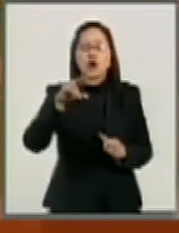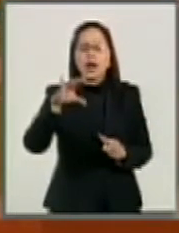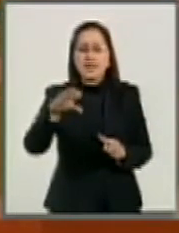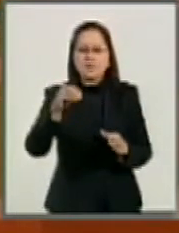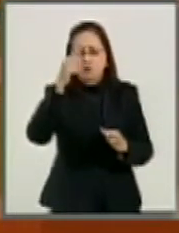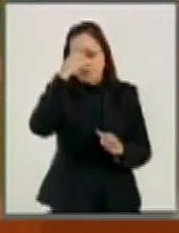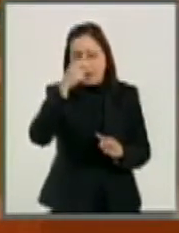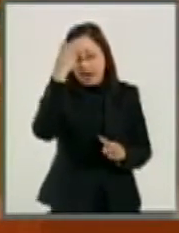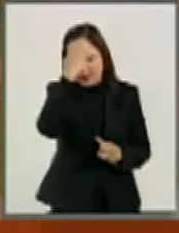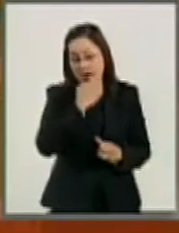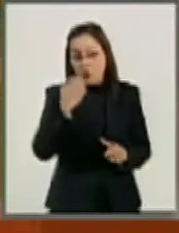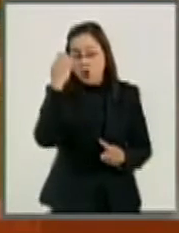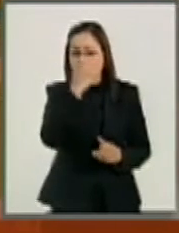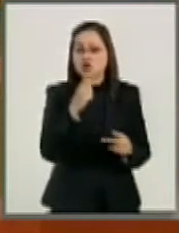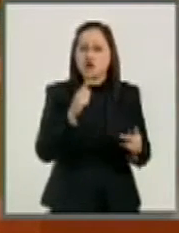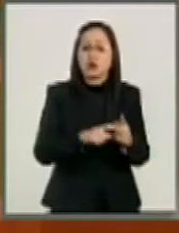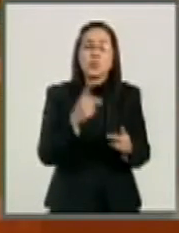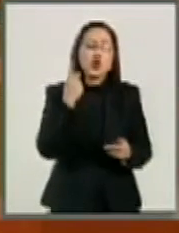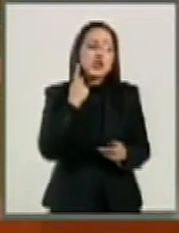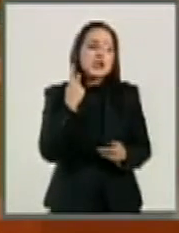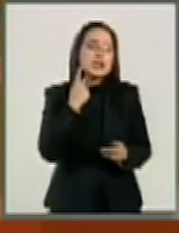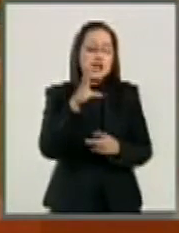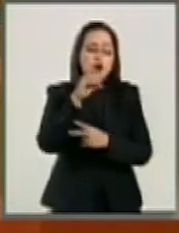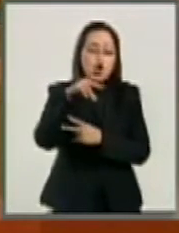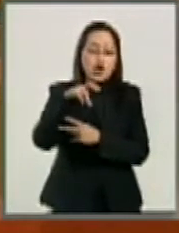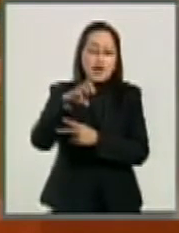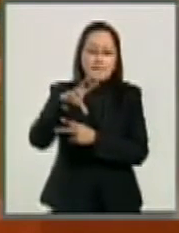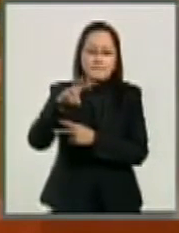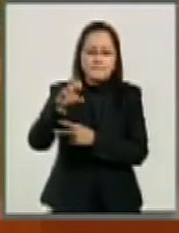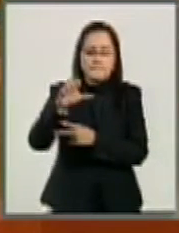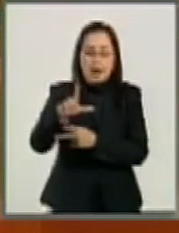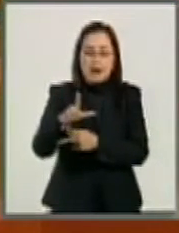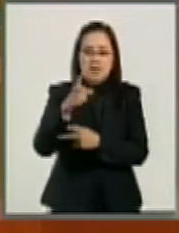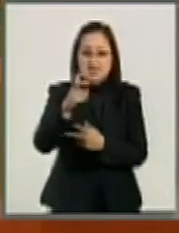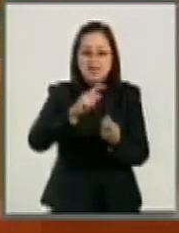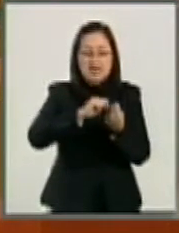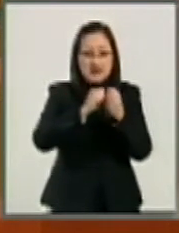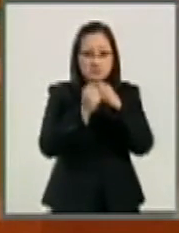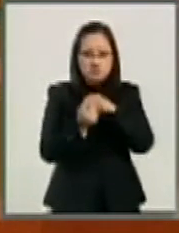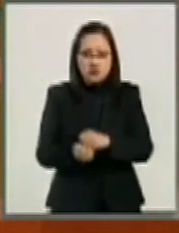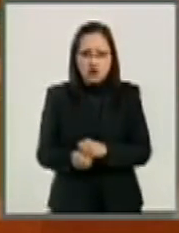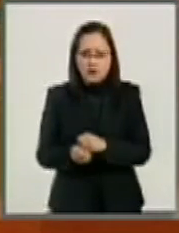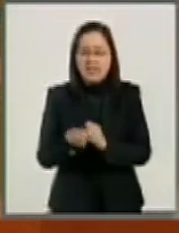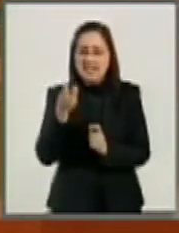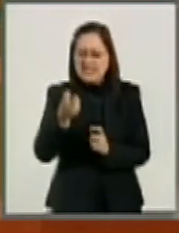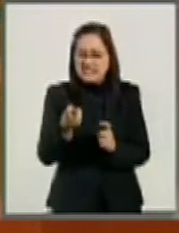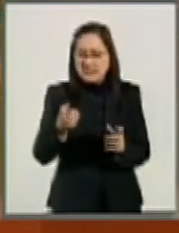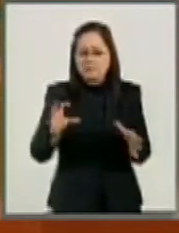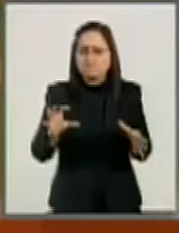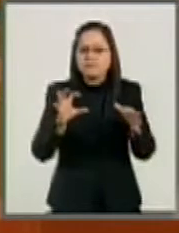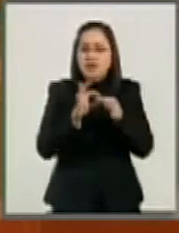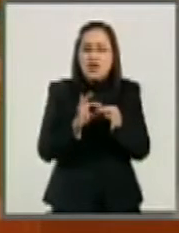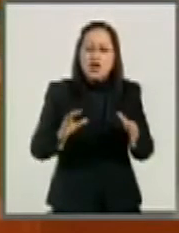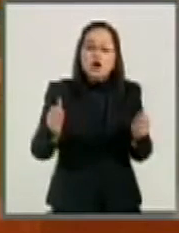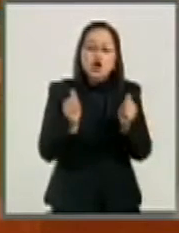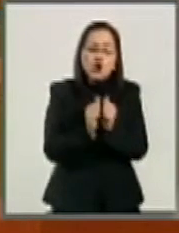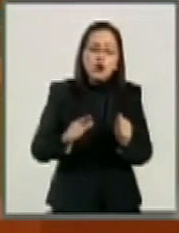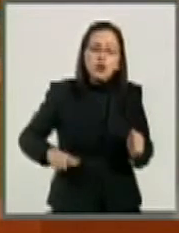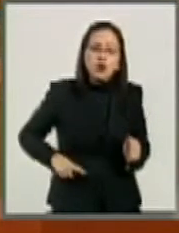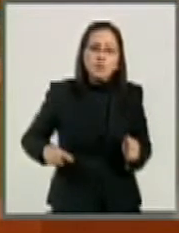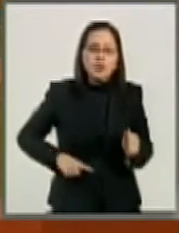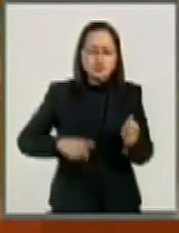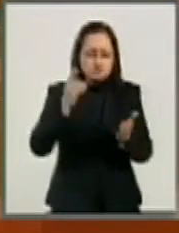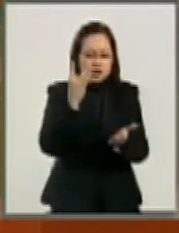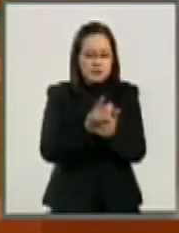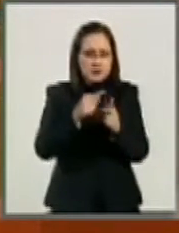la Política de Desarrollo Social, el CONEVAL, se transforme en un organismo de Estado que se dedique a medir no